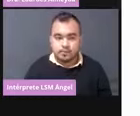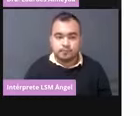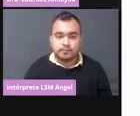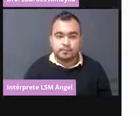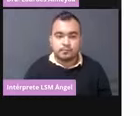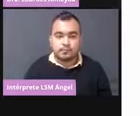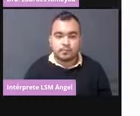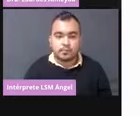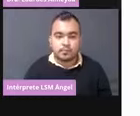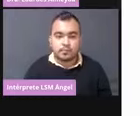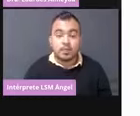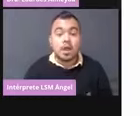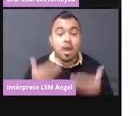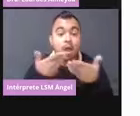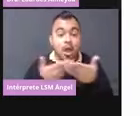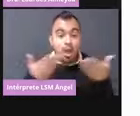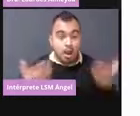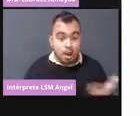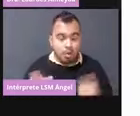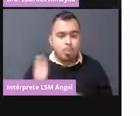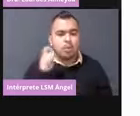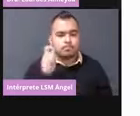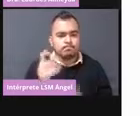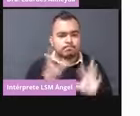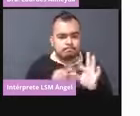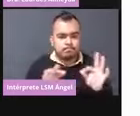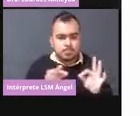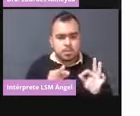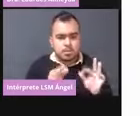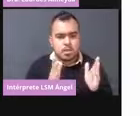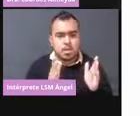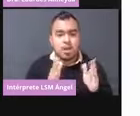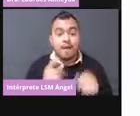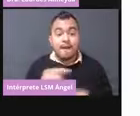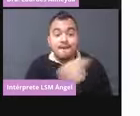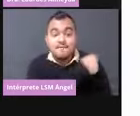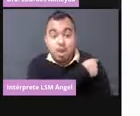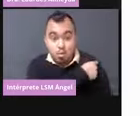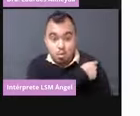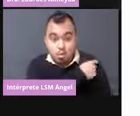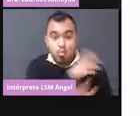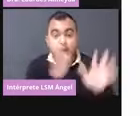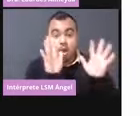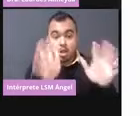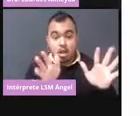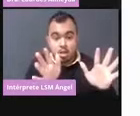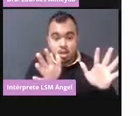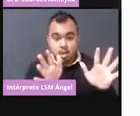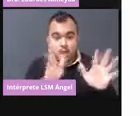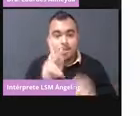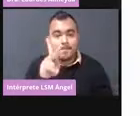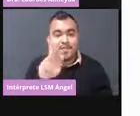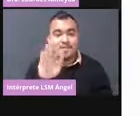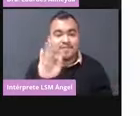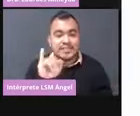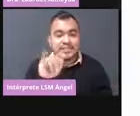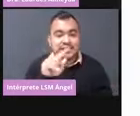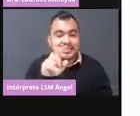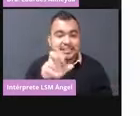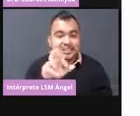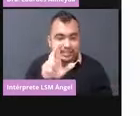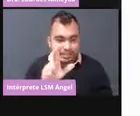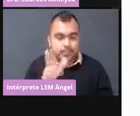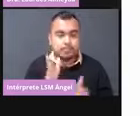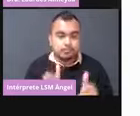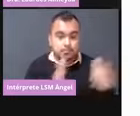Y ahora vamos con, ahora, terminamos la vacuna de Pfizer. ¿Queda